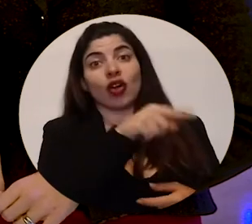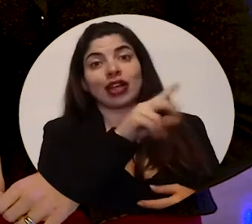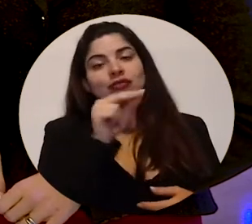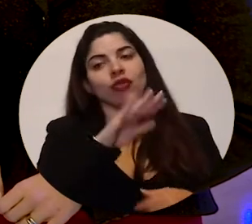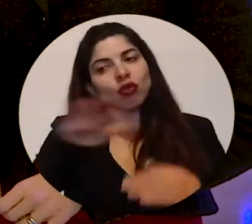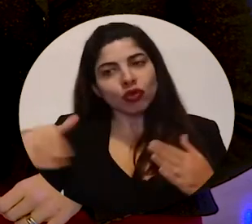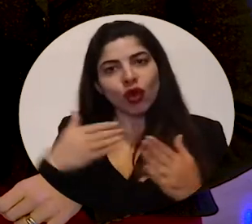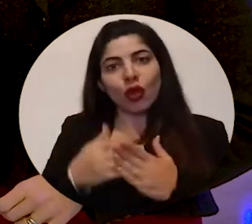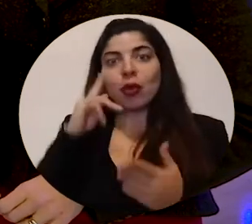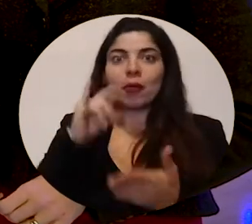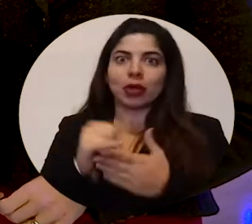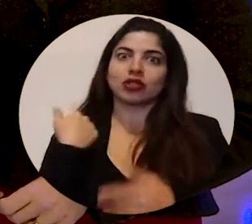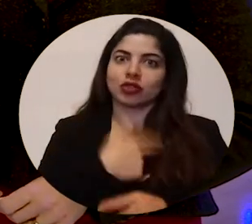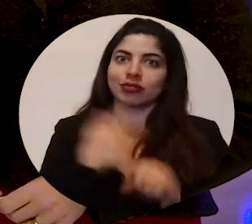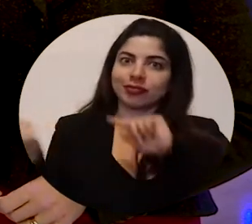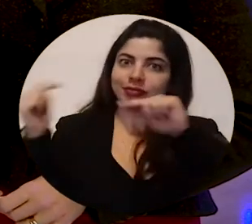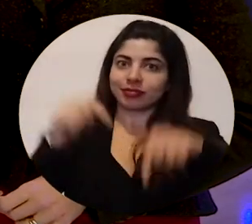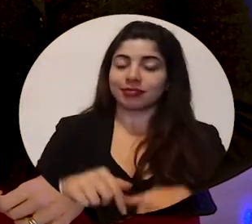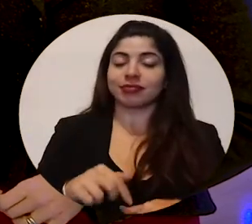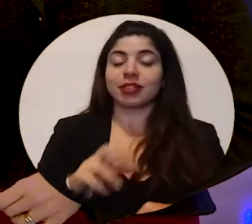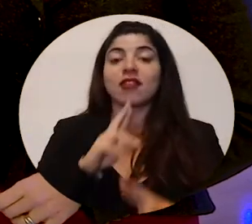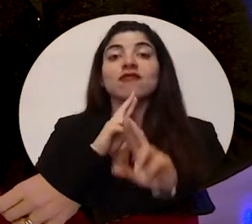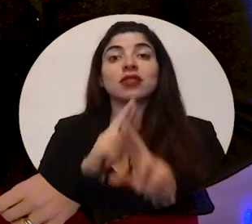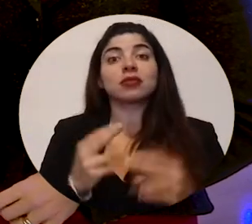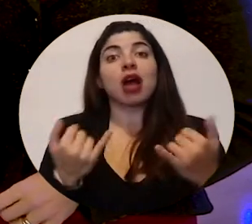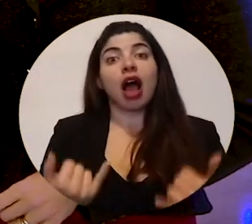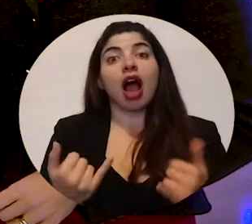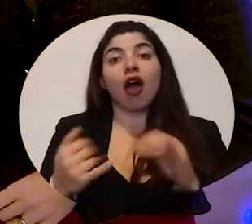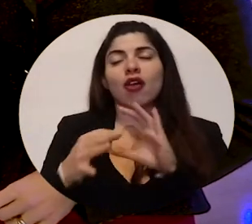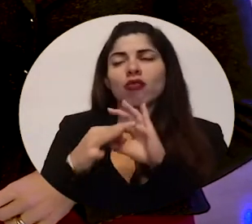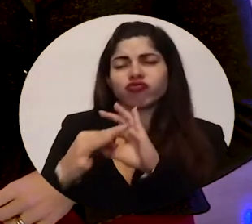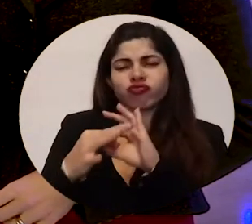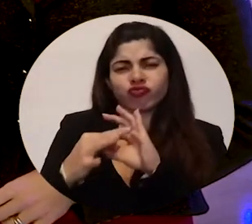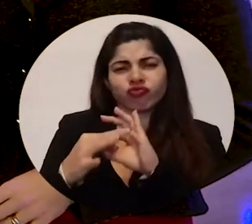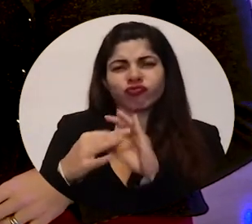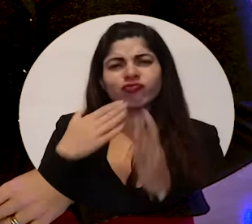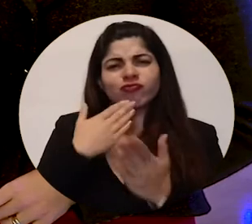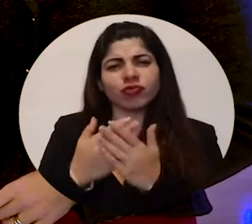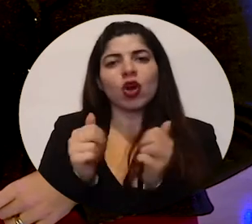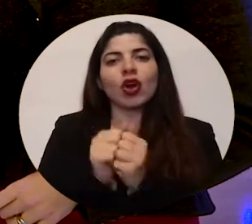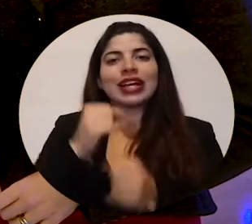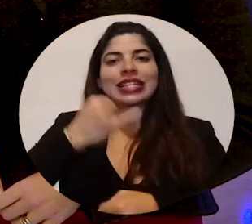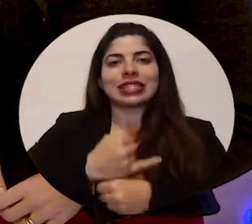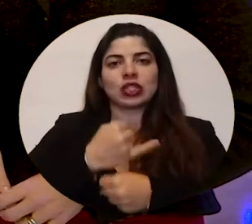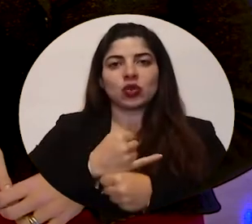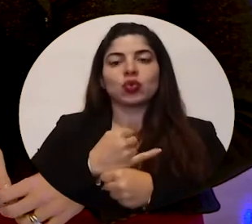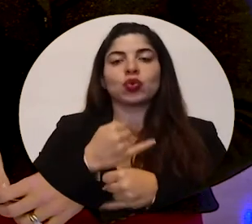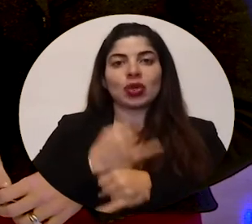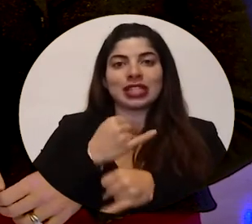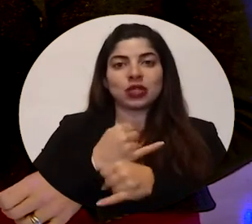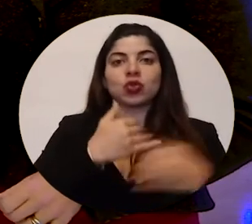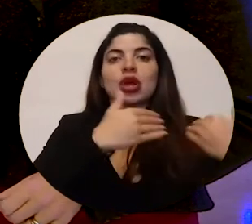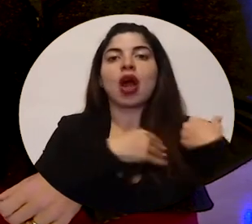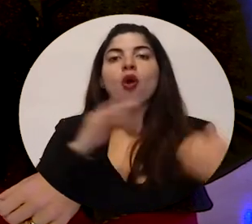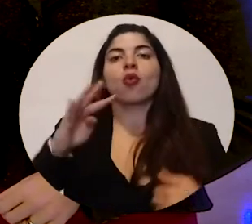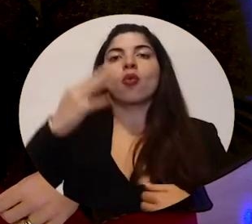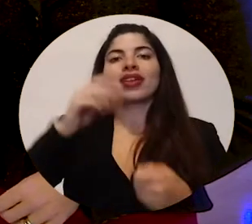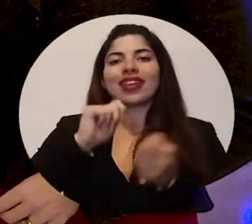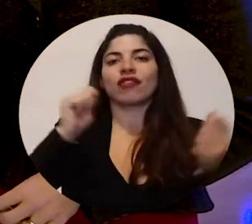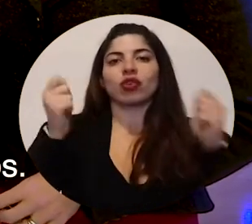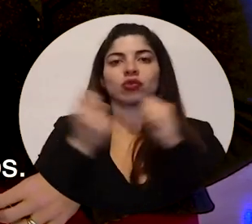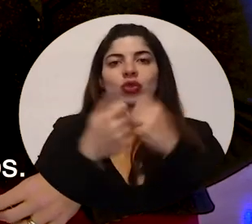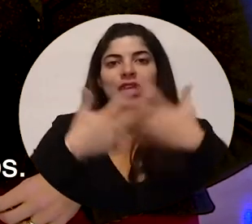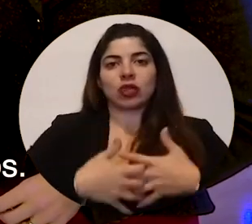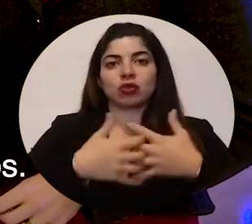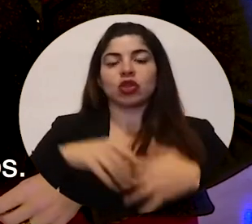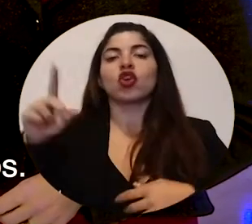aquí. Como un resultado tenemos una estrecha relación que sacamos con el Instituto de la IV Revolución Industrial que tiene su